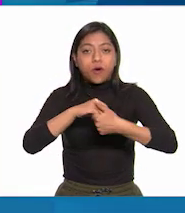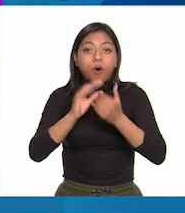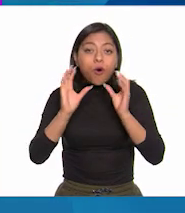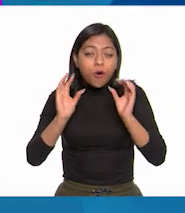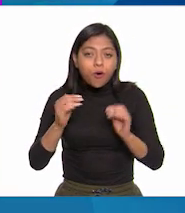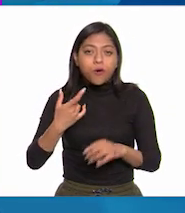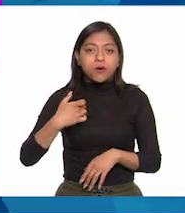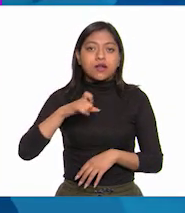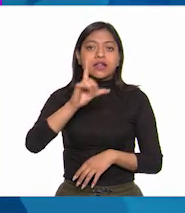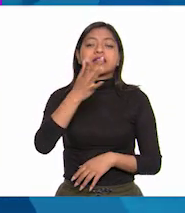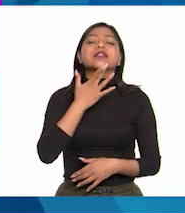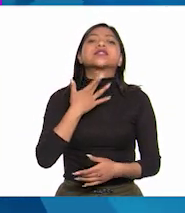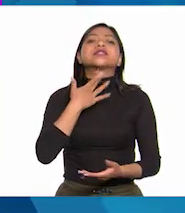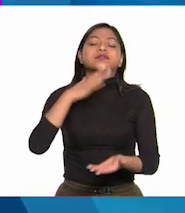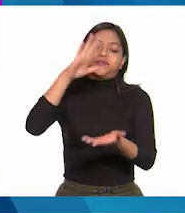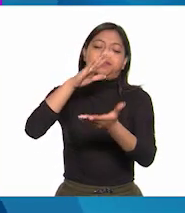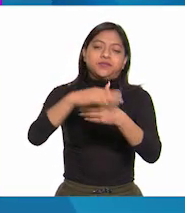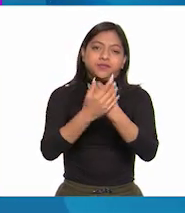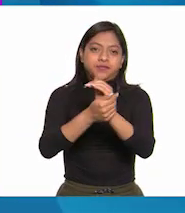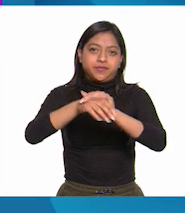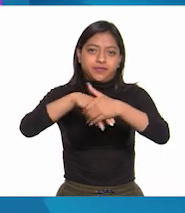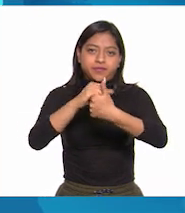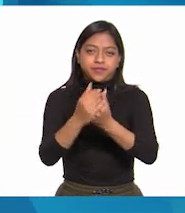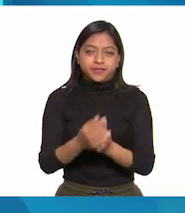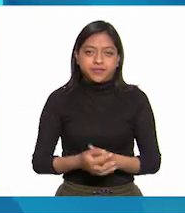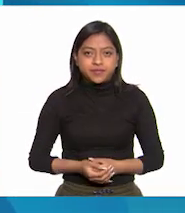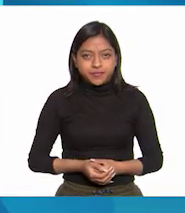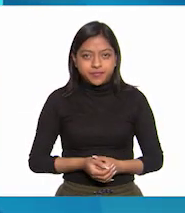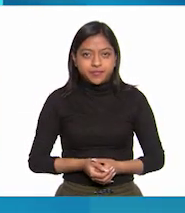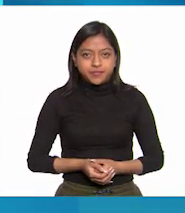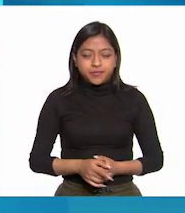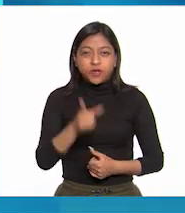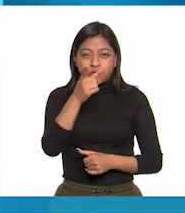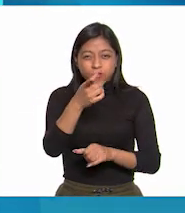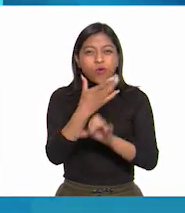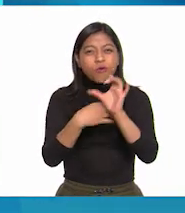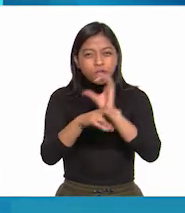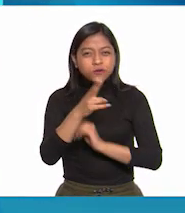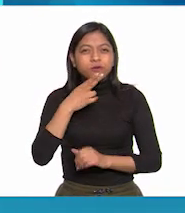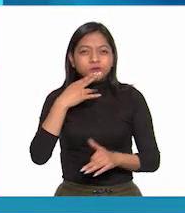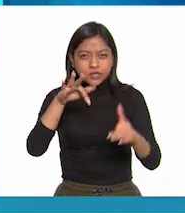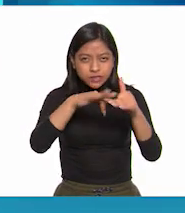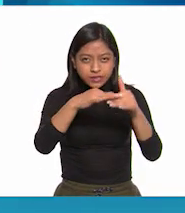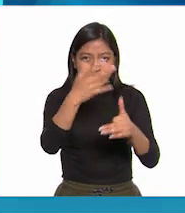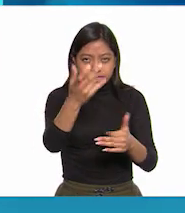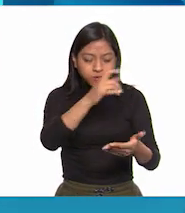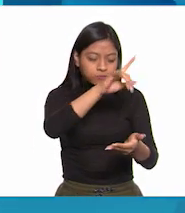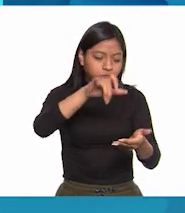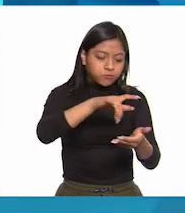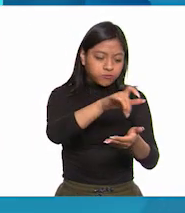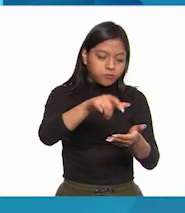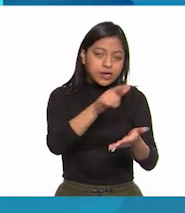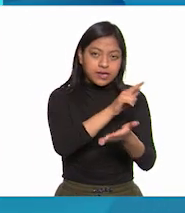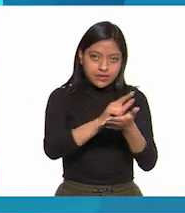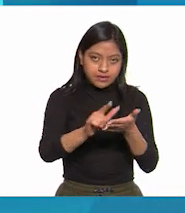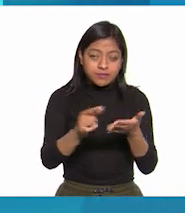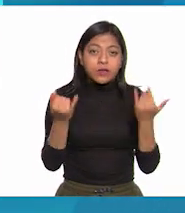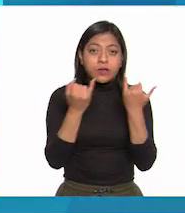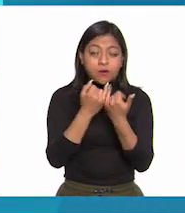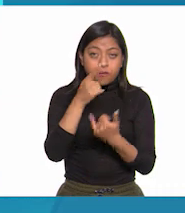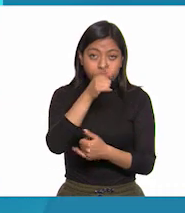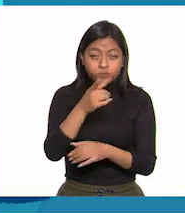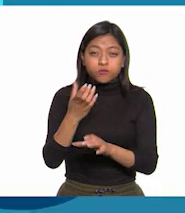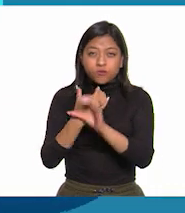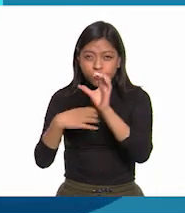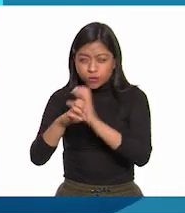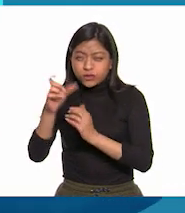aplica desinfectante a base de agua y alcohol. Desinfecta las superficies de los objetos que más utilizas. También